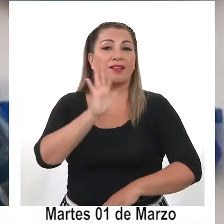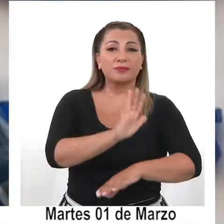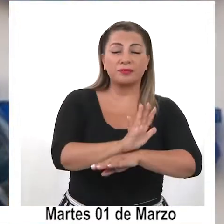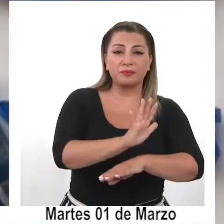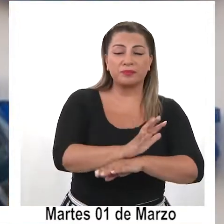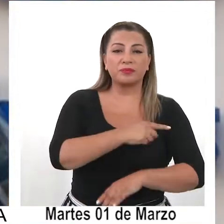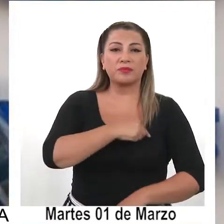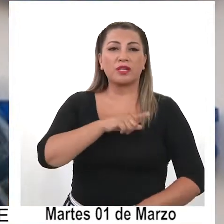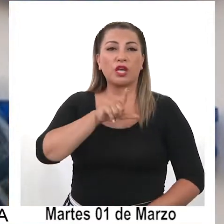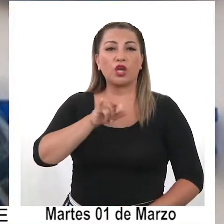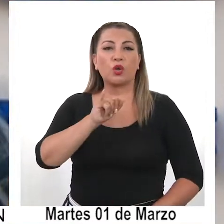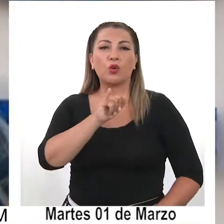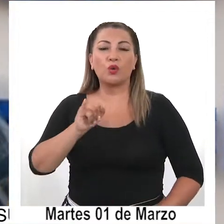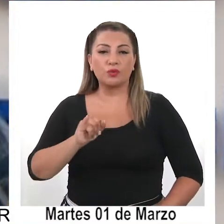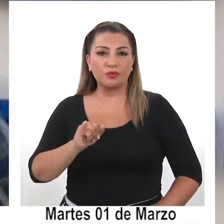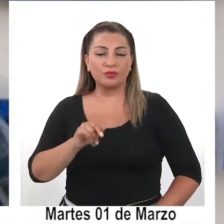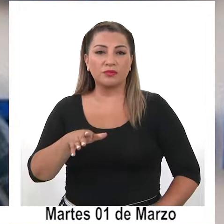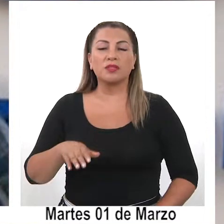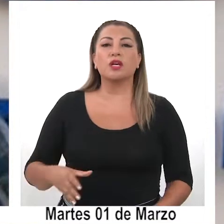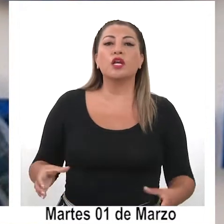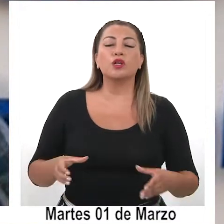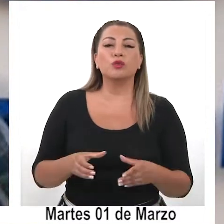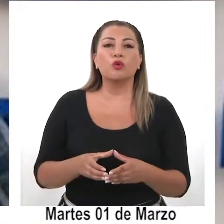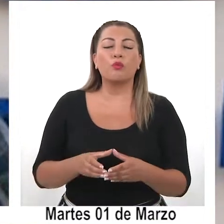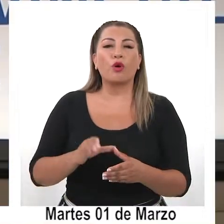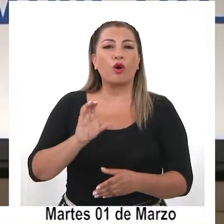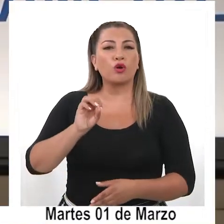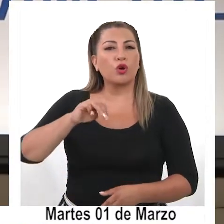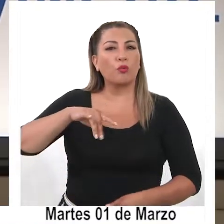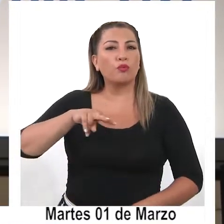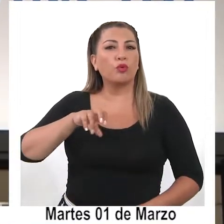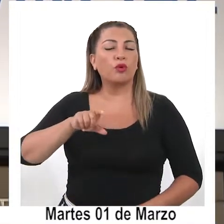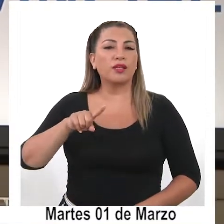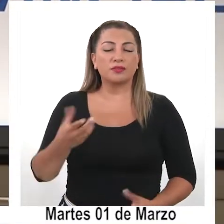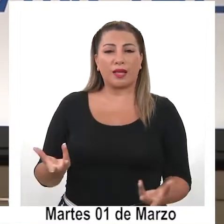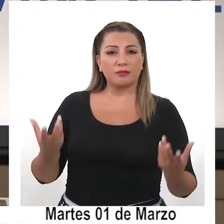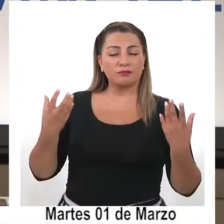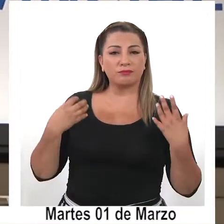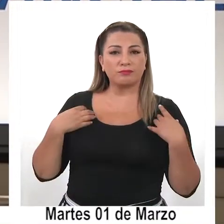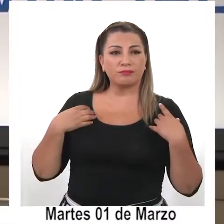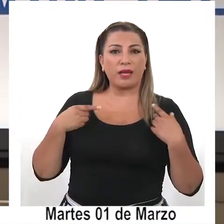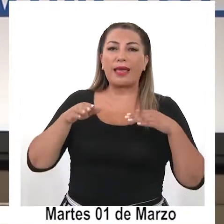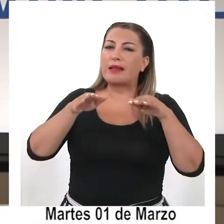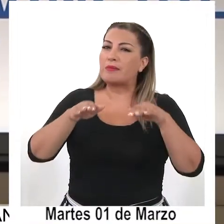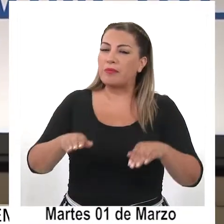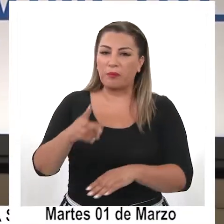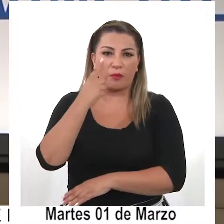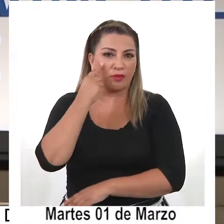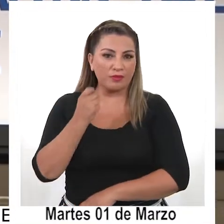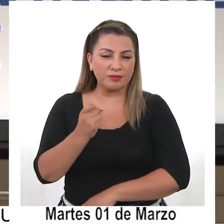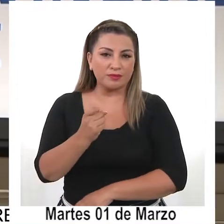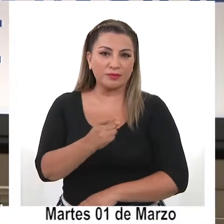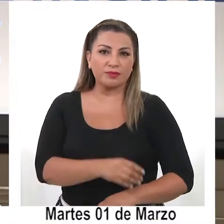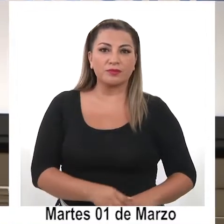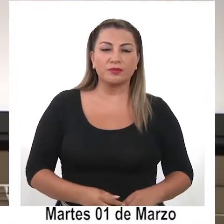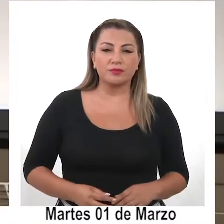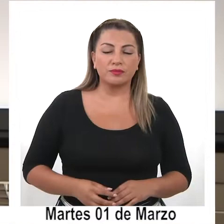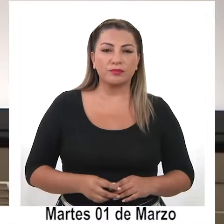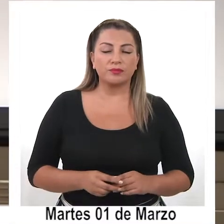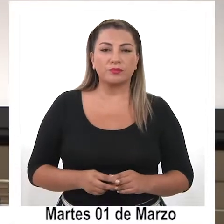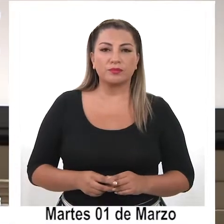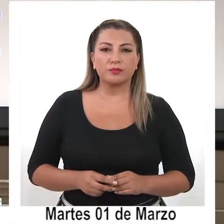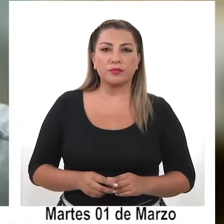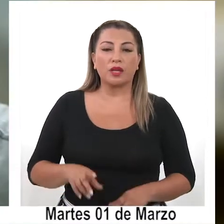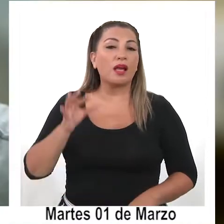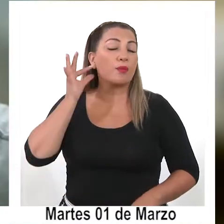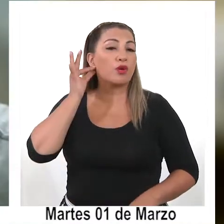Tamarugal, Luz González, del Partido Comunes, quien ocupará el cargo ese mismo día. Luz